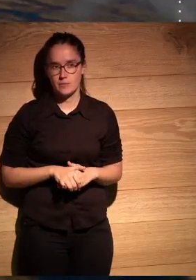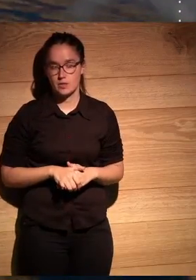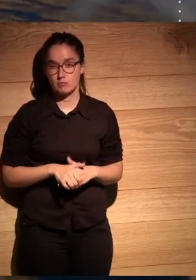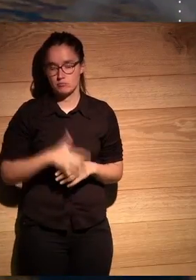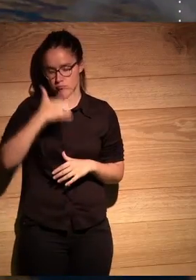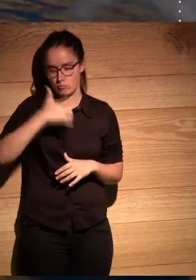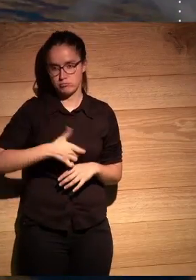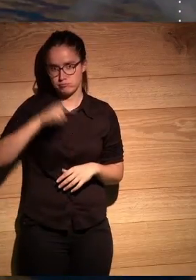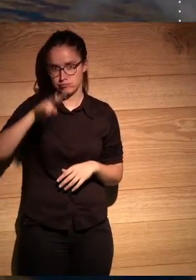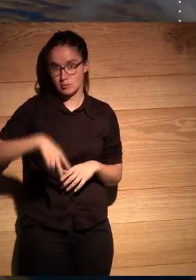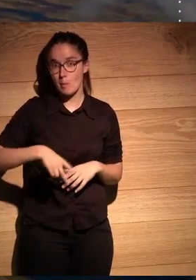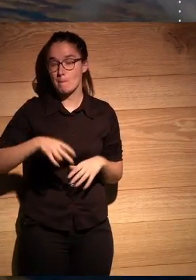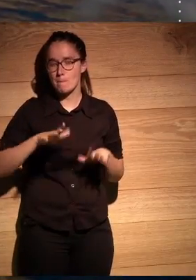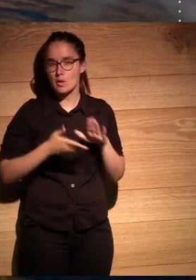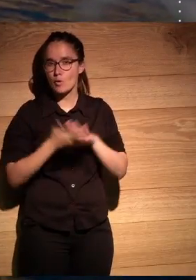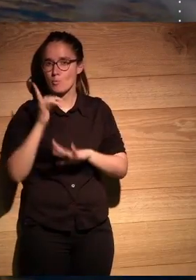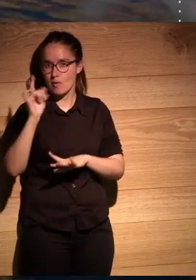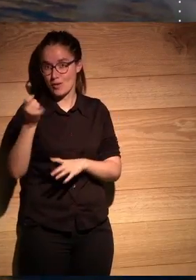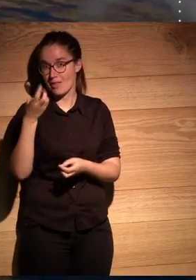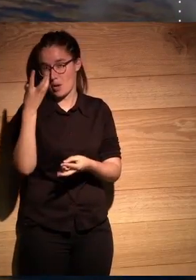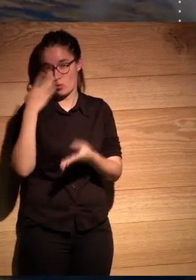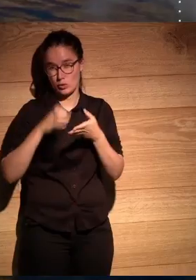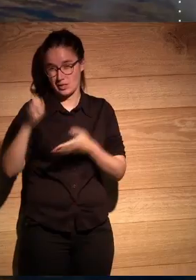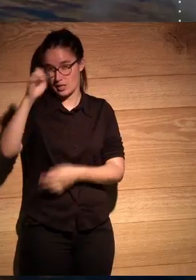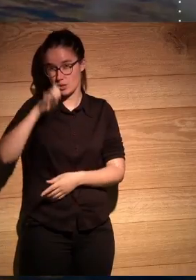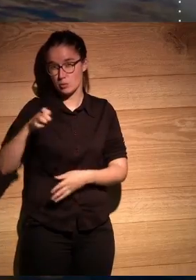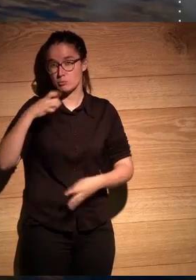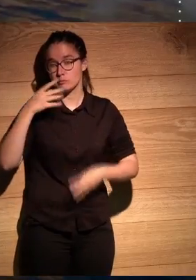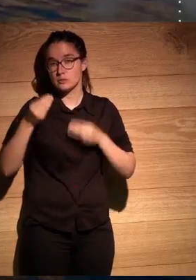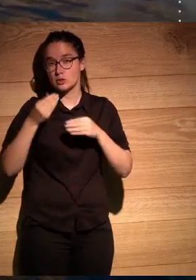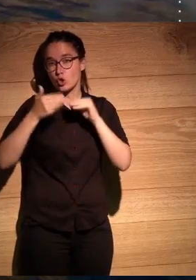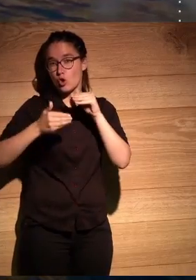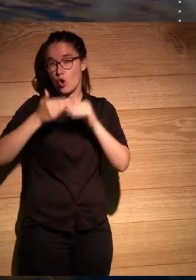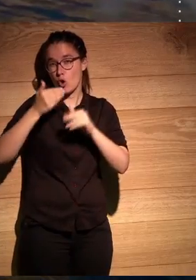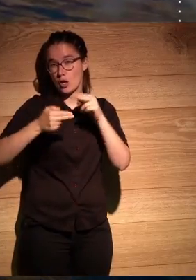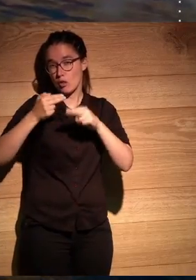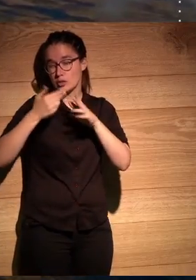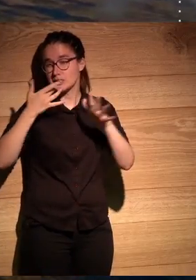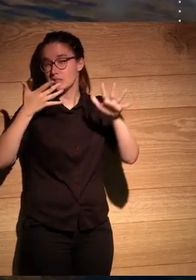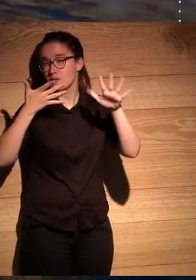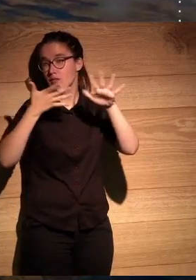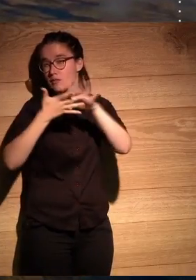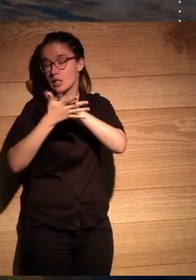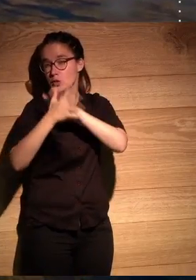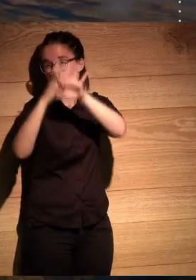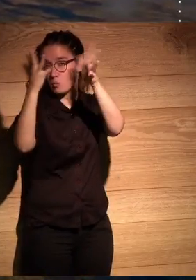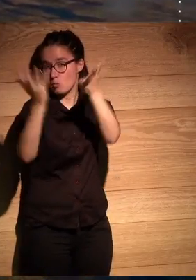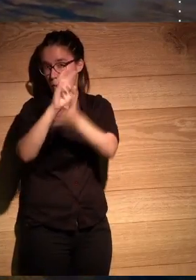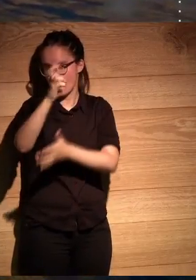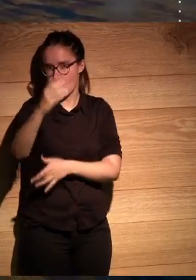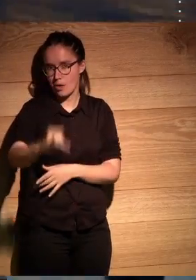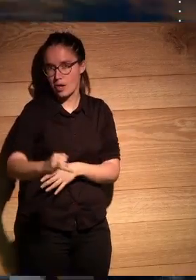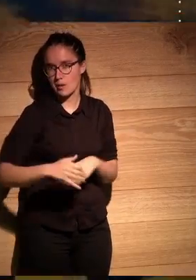soy de aquí pero me fui hace unos años intuy que tras estos horizontes infinitos existía otro universo